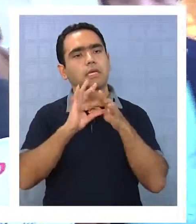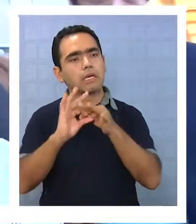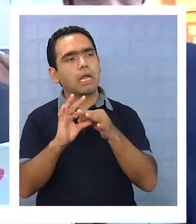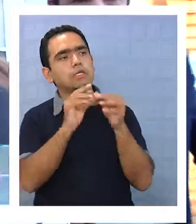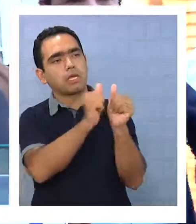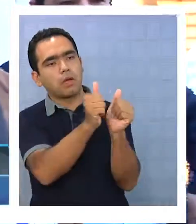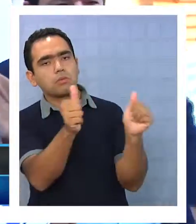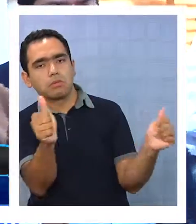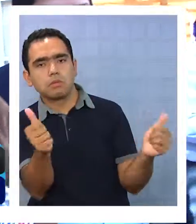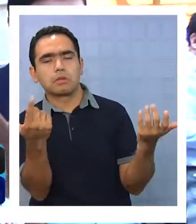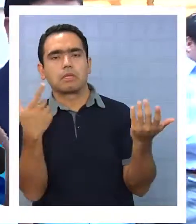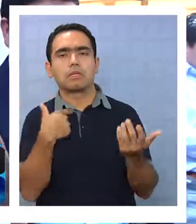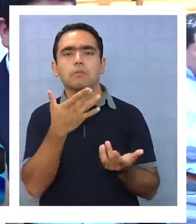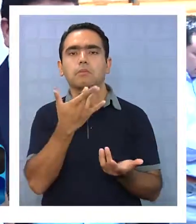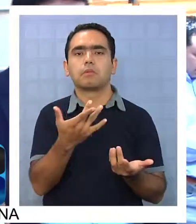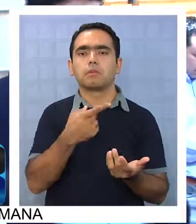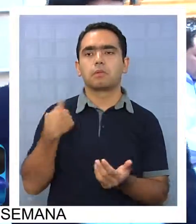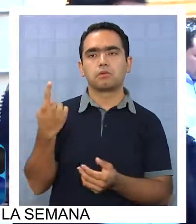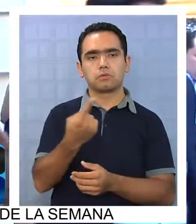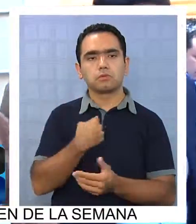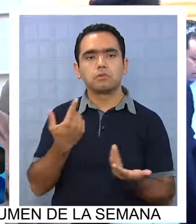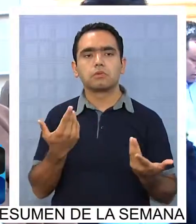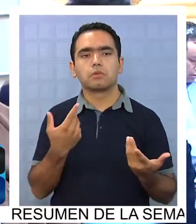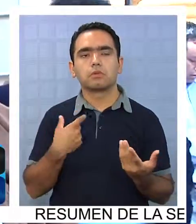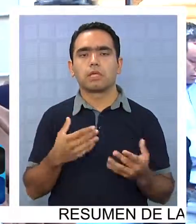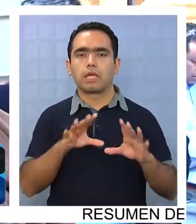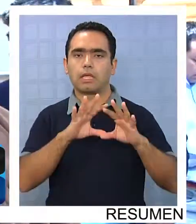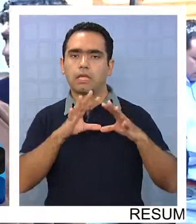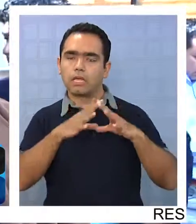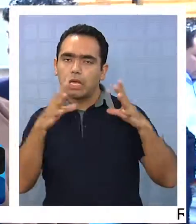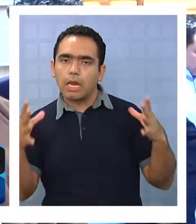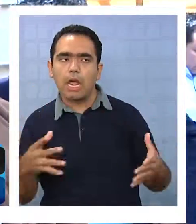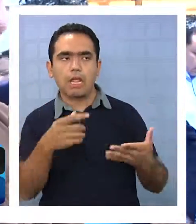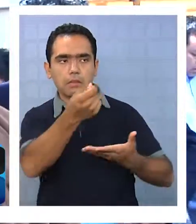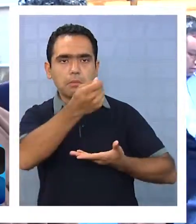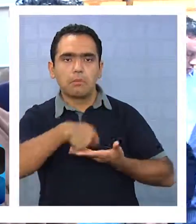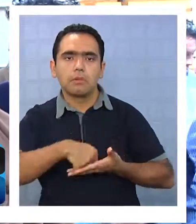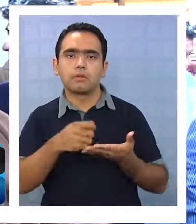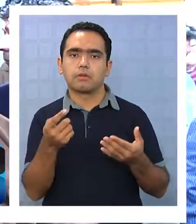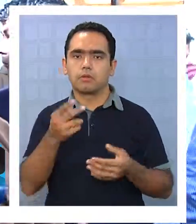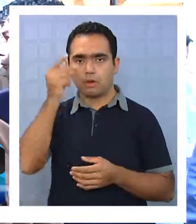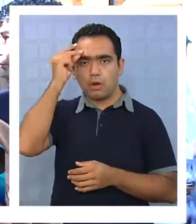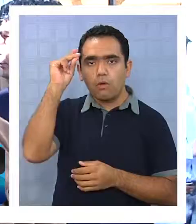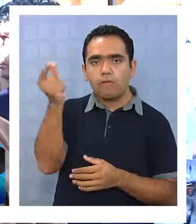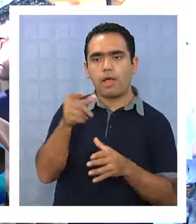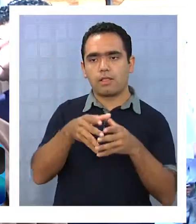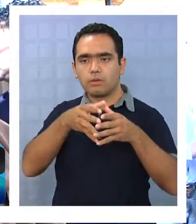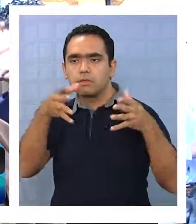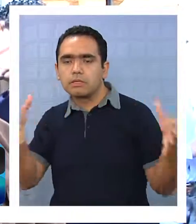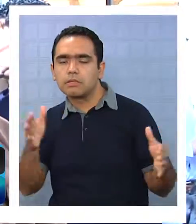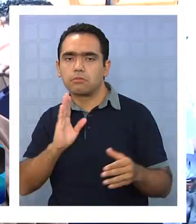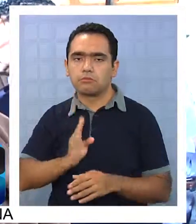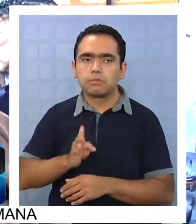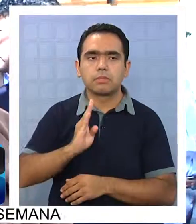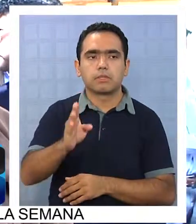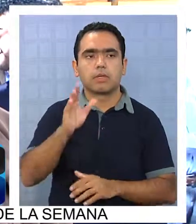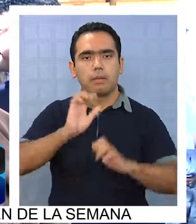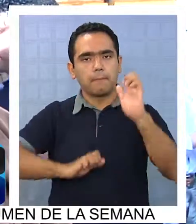autoridades, esto para nosotros y para todos los que estamos acá, es un tremendo aporte para seguir innovando, seguir creciendo como